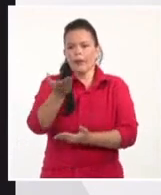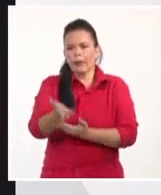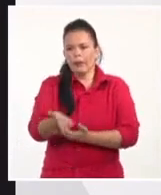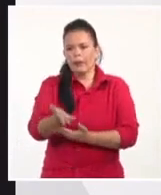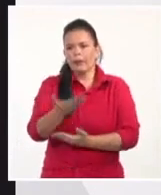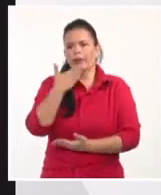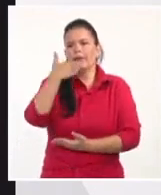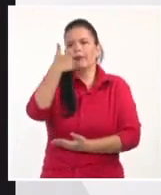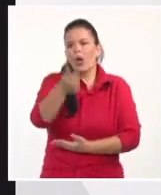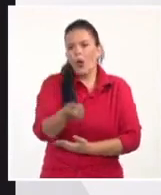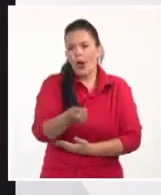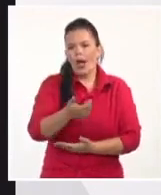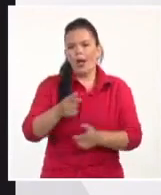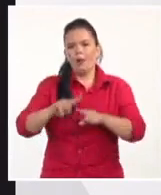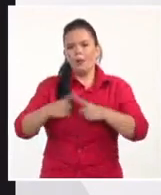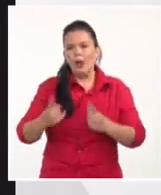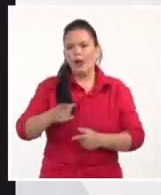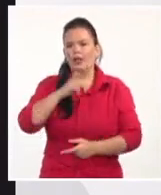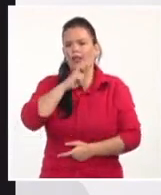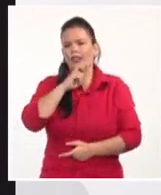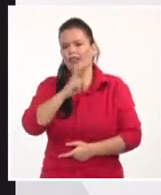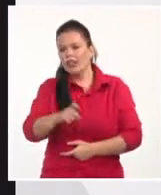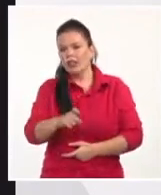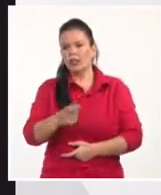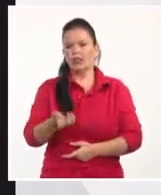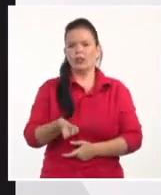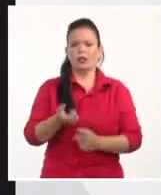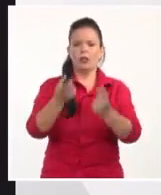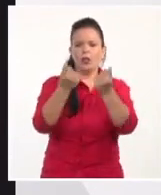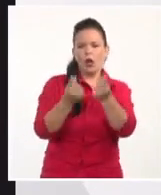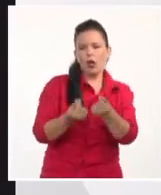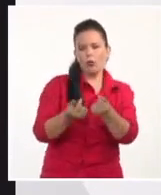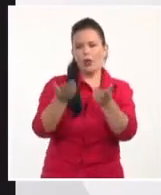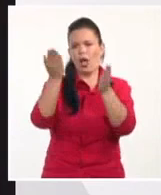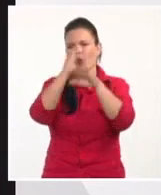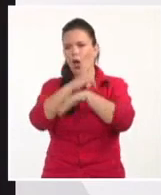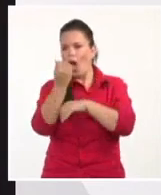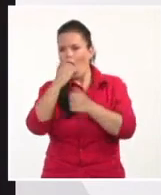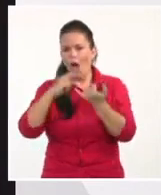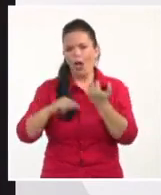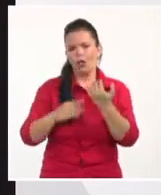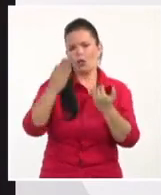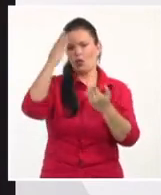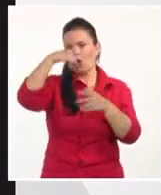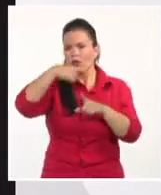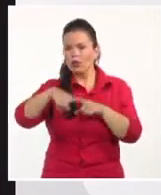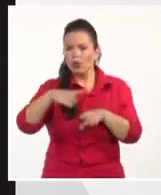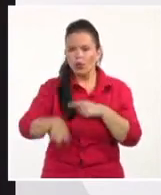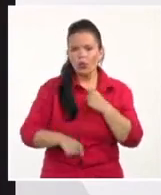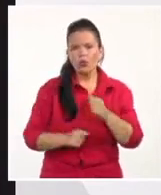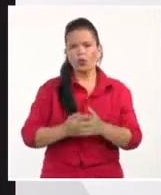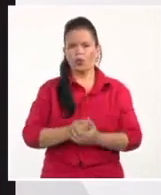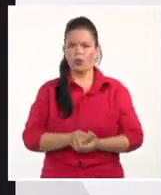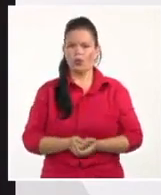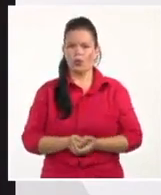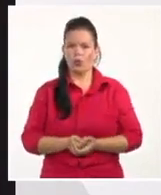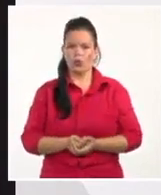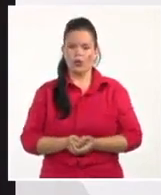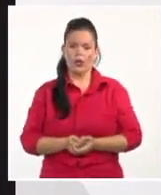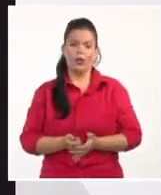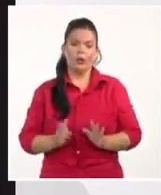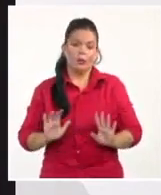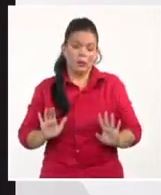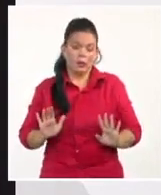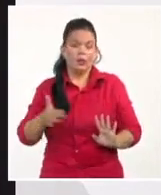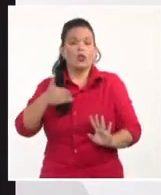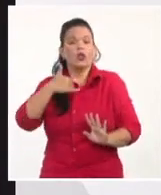tipo de, digamos, falta de recursos o de materiales, etc., yo creo que el